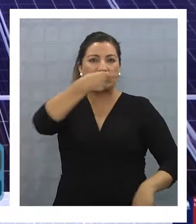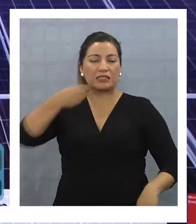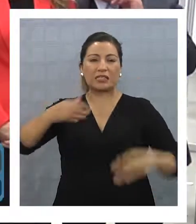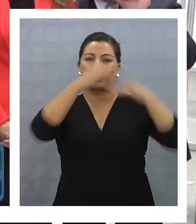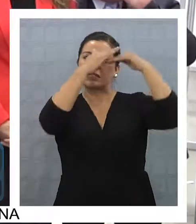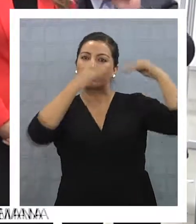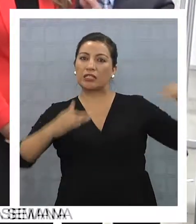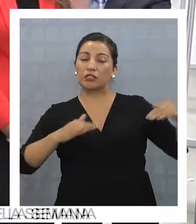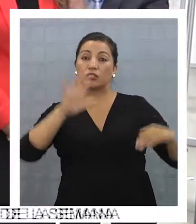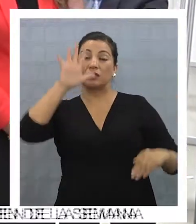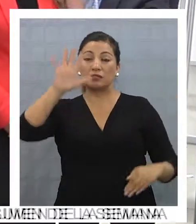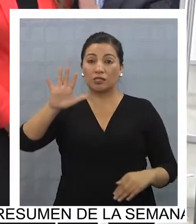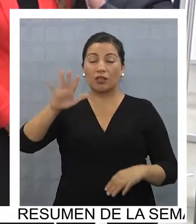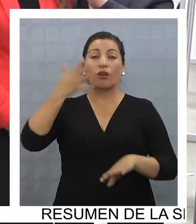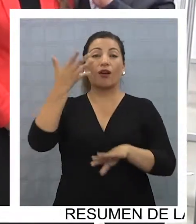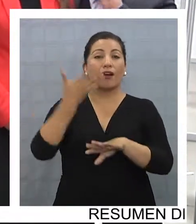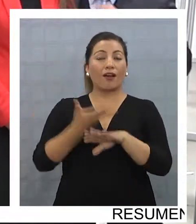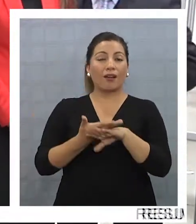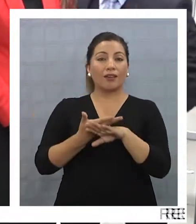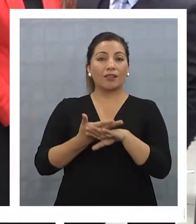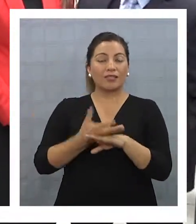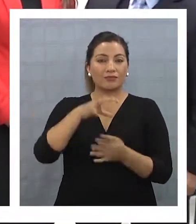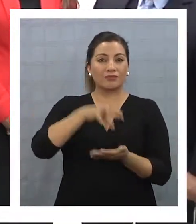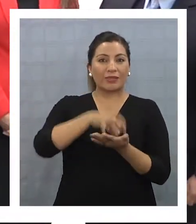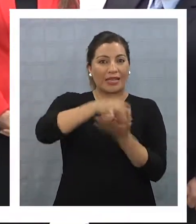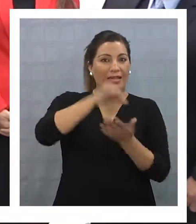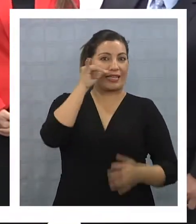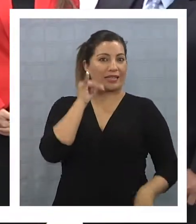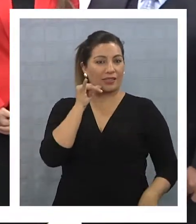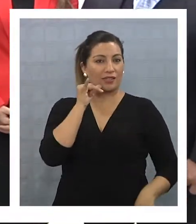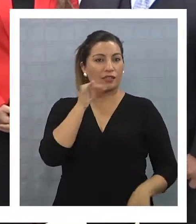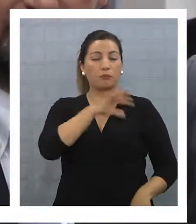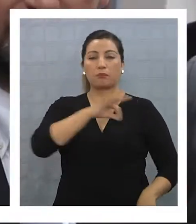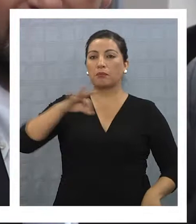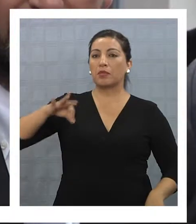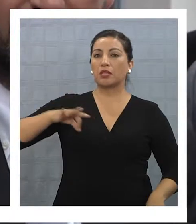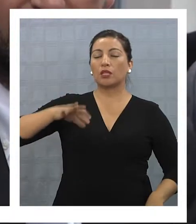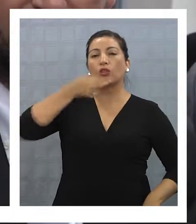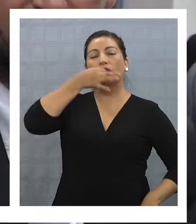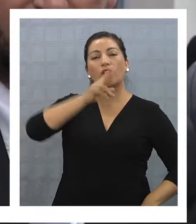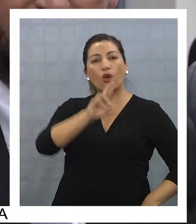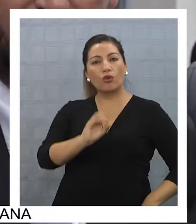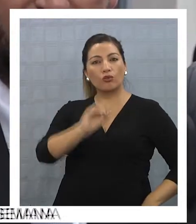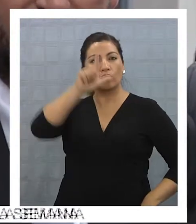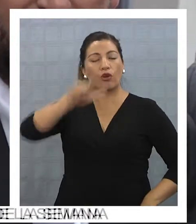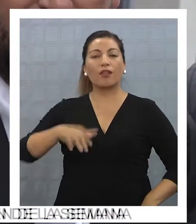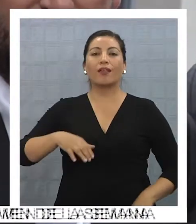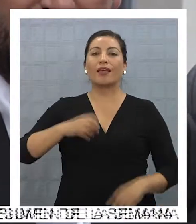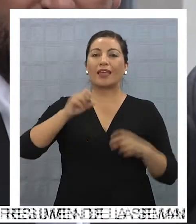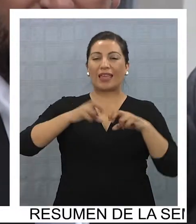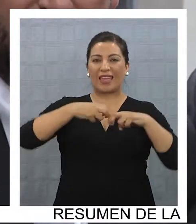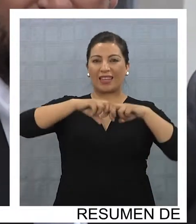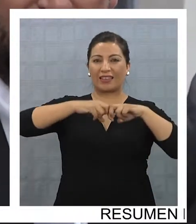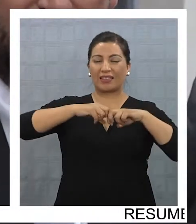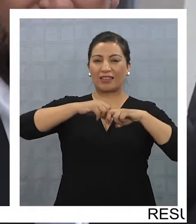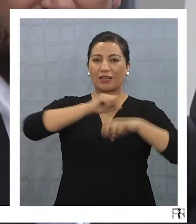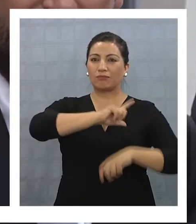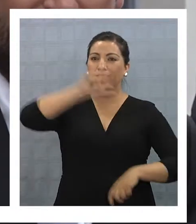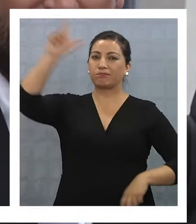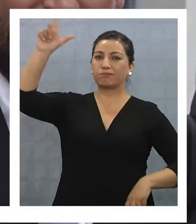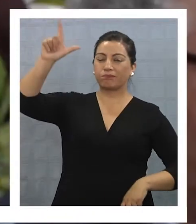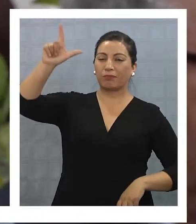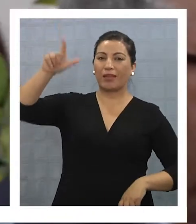nuestro país, 5 de los cuales están ubicados en nuestra región. El ministro destacó el rol que juegan las energías renovables